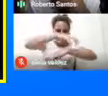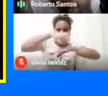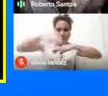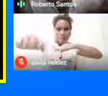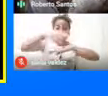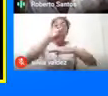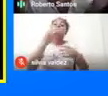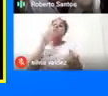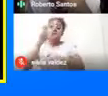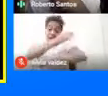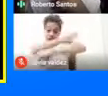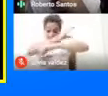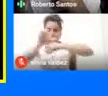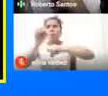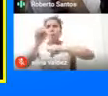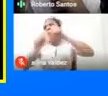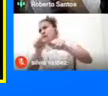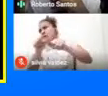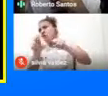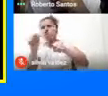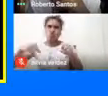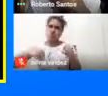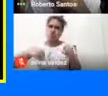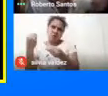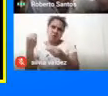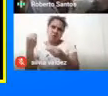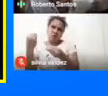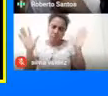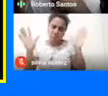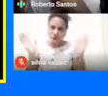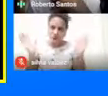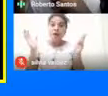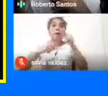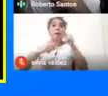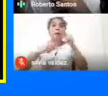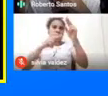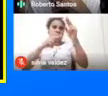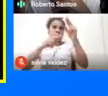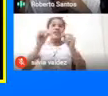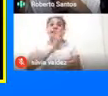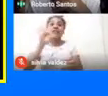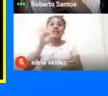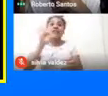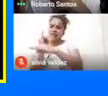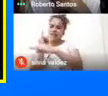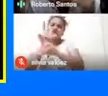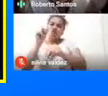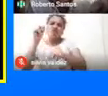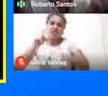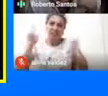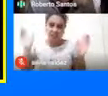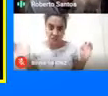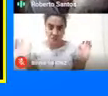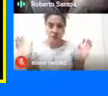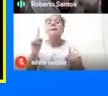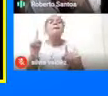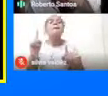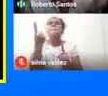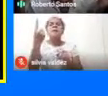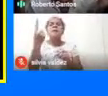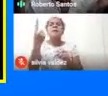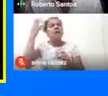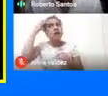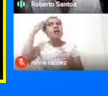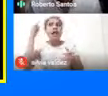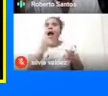el caso De la candelaria Probablemente No lo tuvieron que hacer Para construir Estas 33 iglesias Las primeras piedras Ya